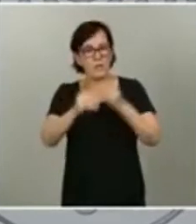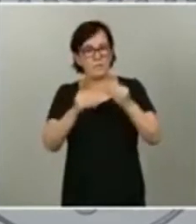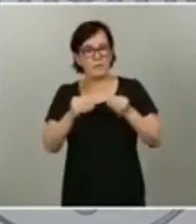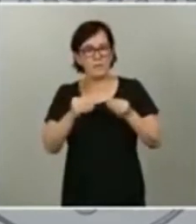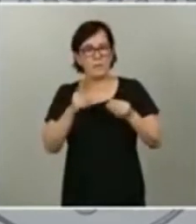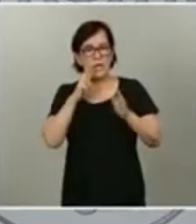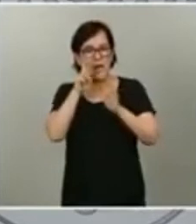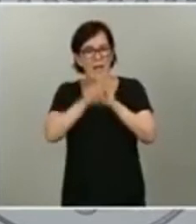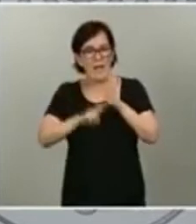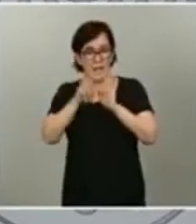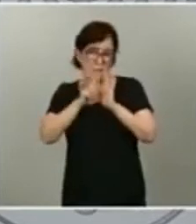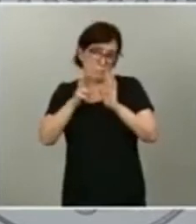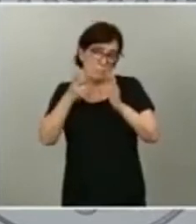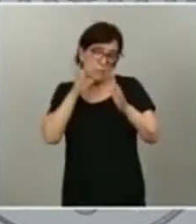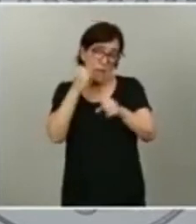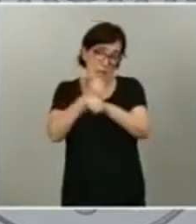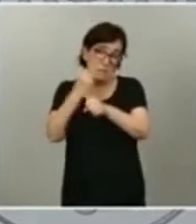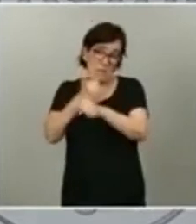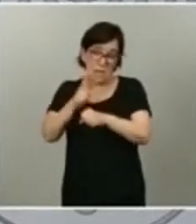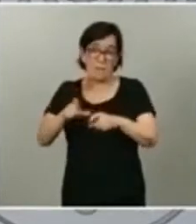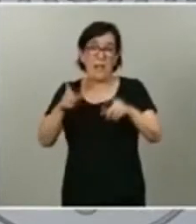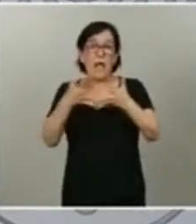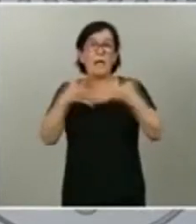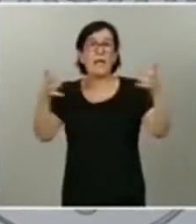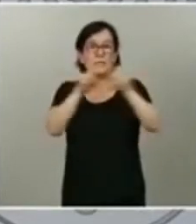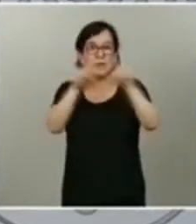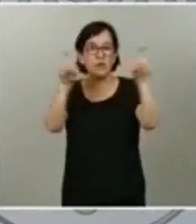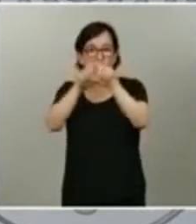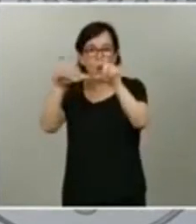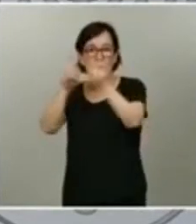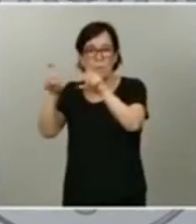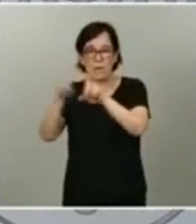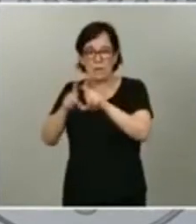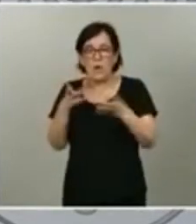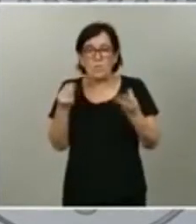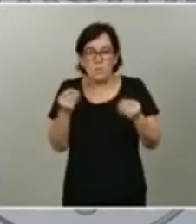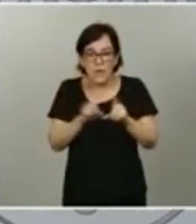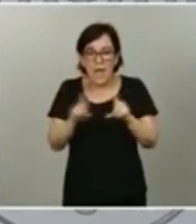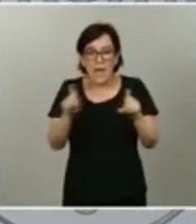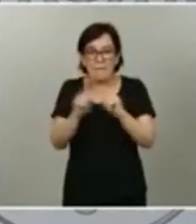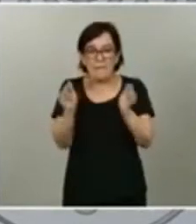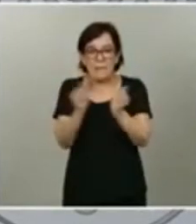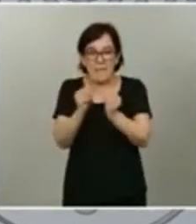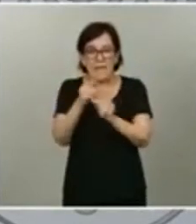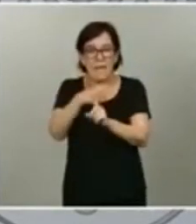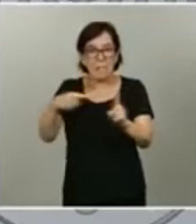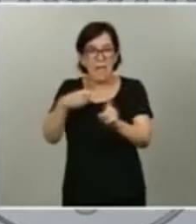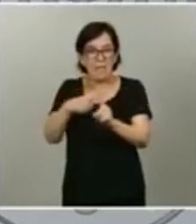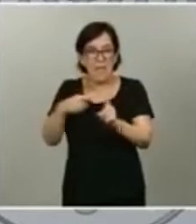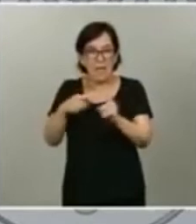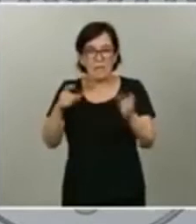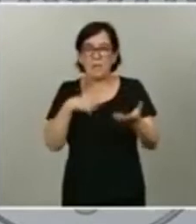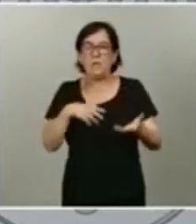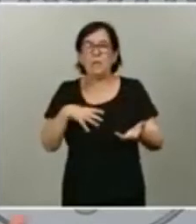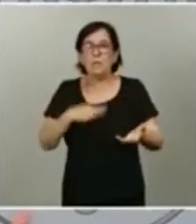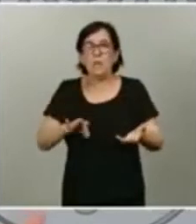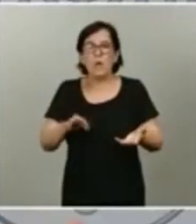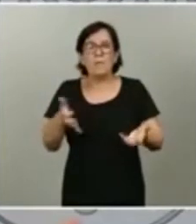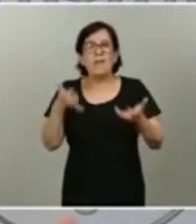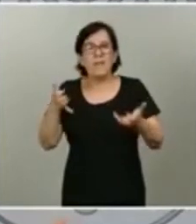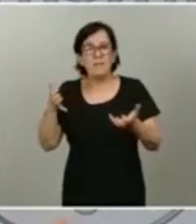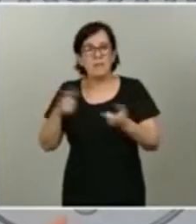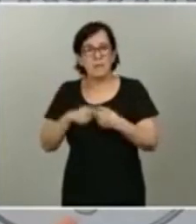de empleo, para las grandes compañías, sino que muchas empresas pequeñas y medianas se están beneficiando de una